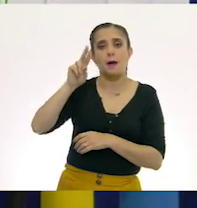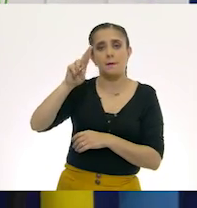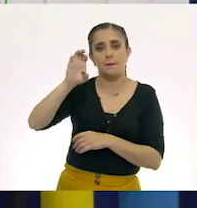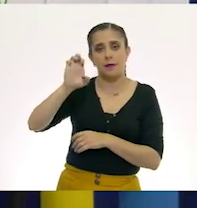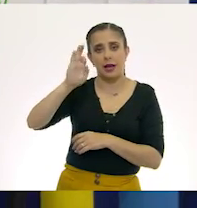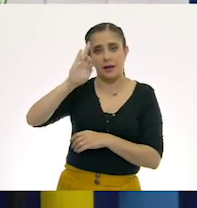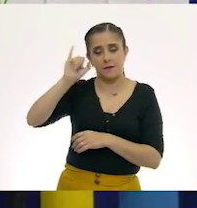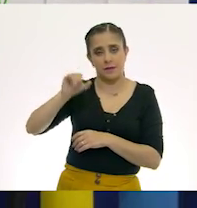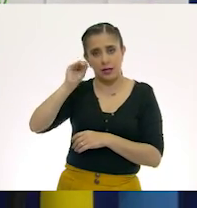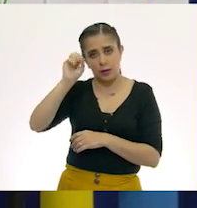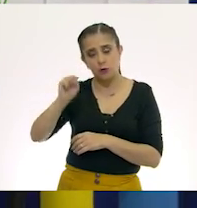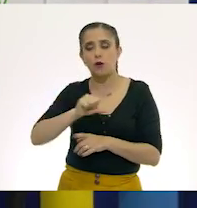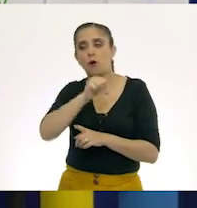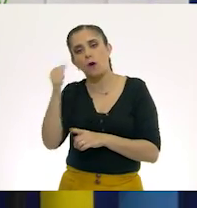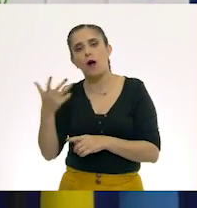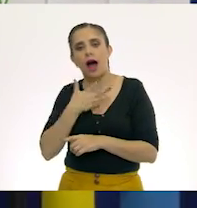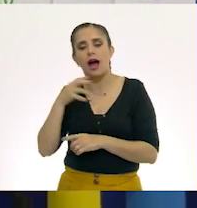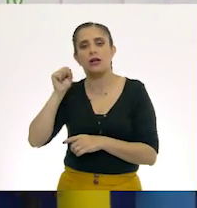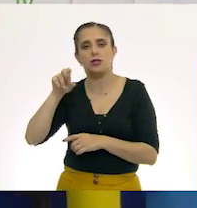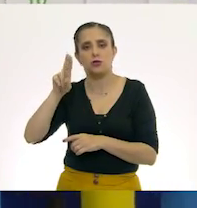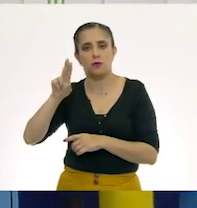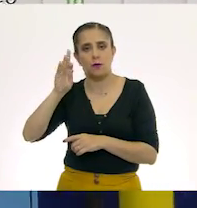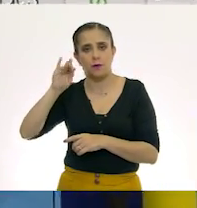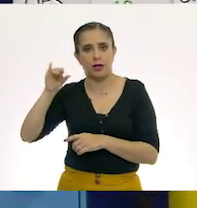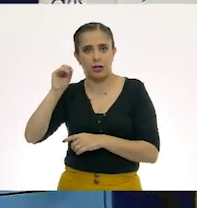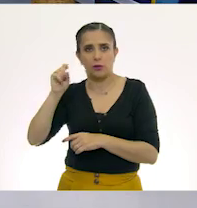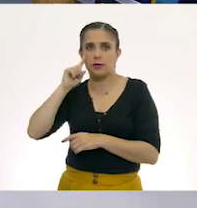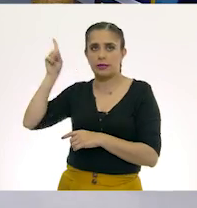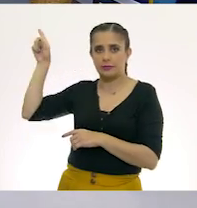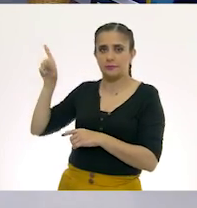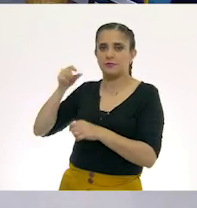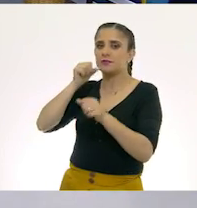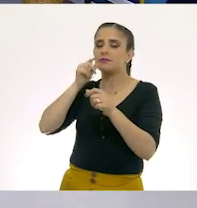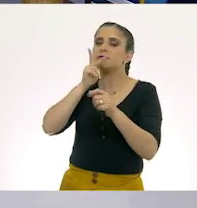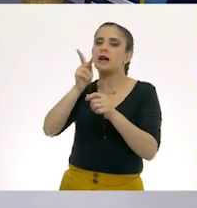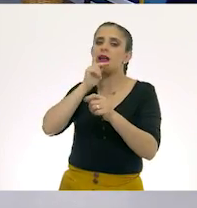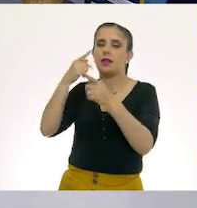algunos sufijos, ¿sí? Muy bien.